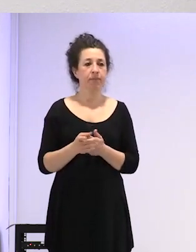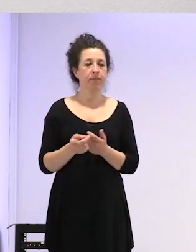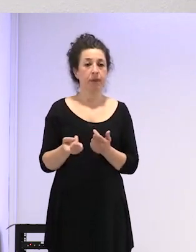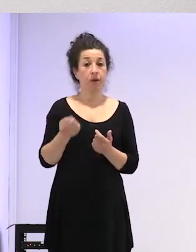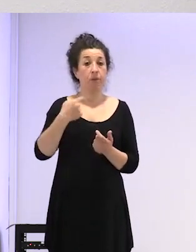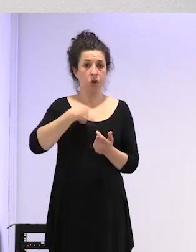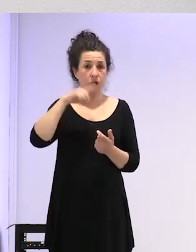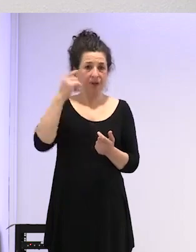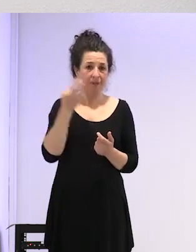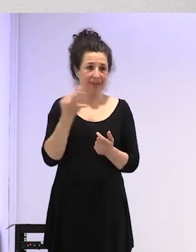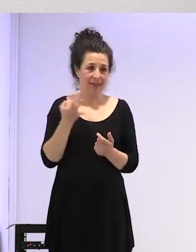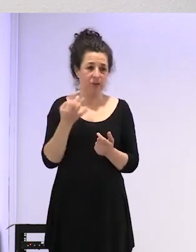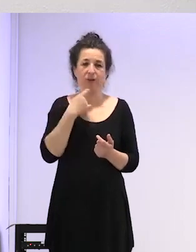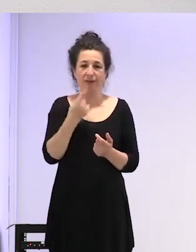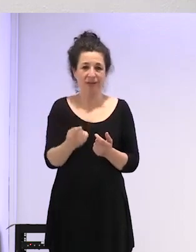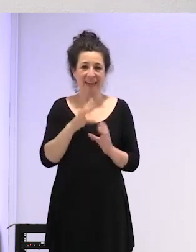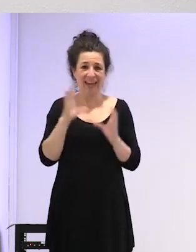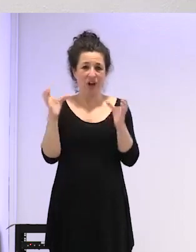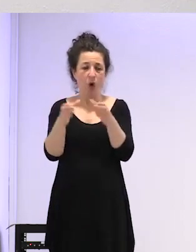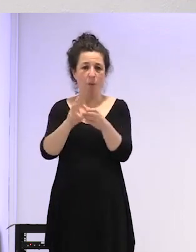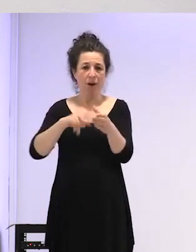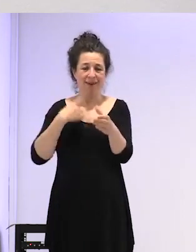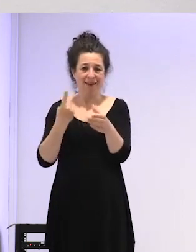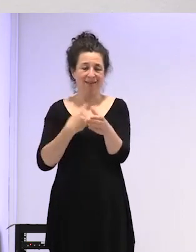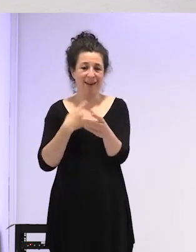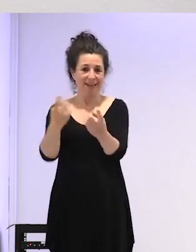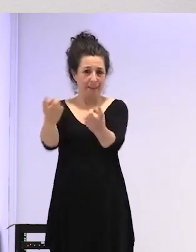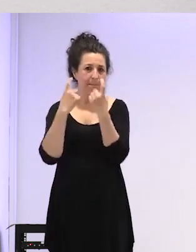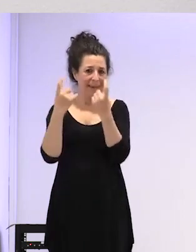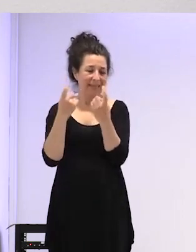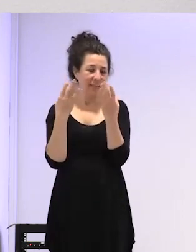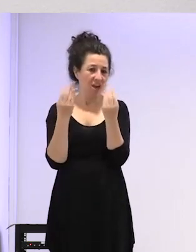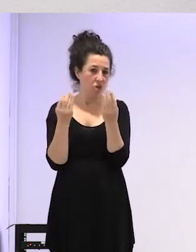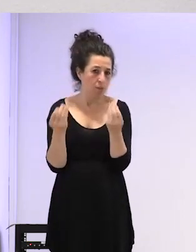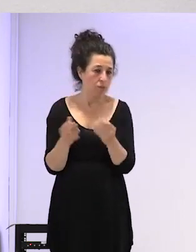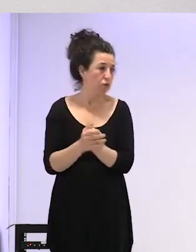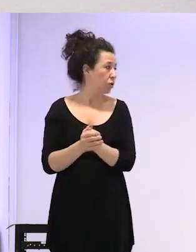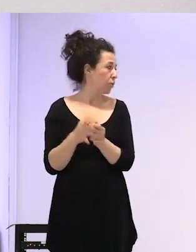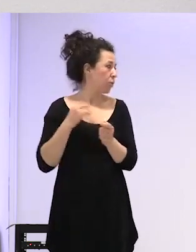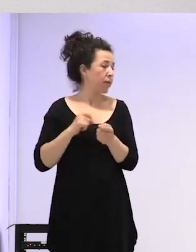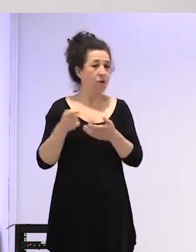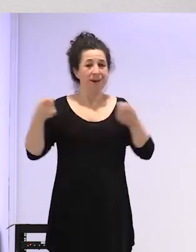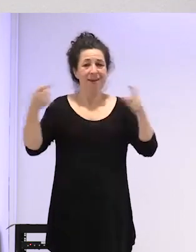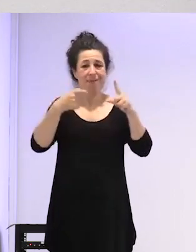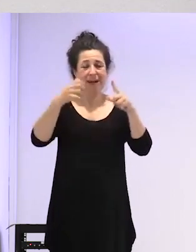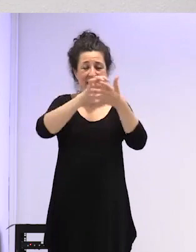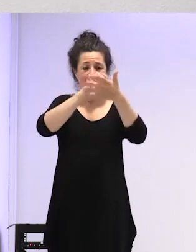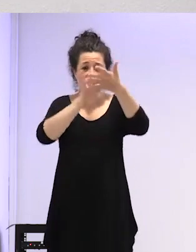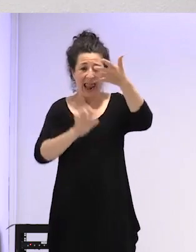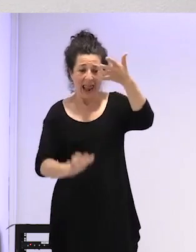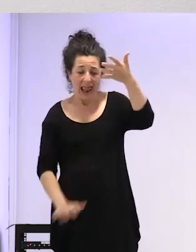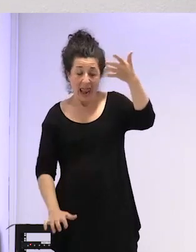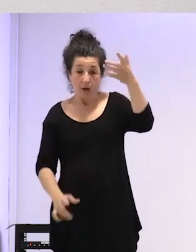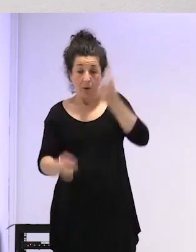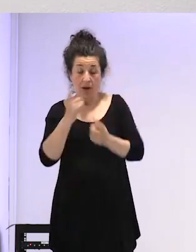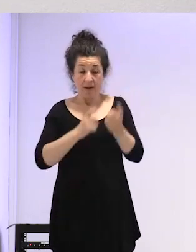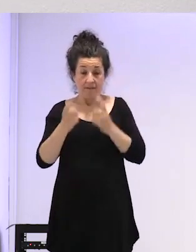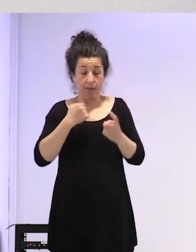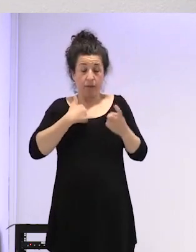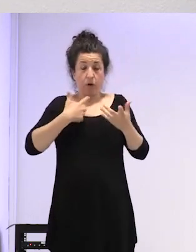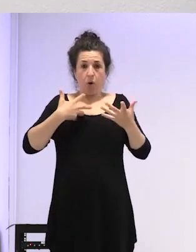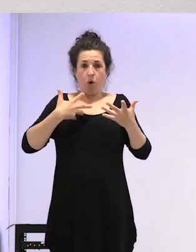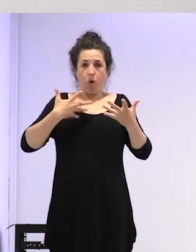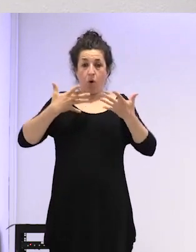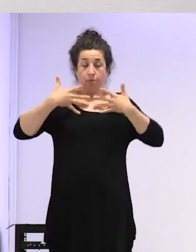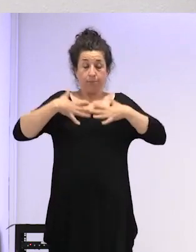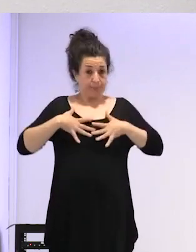enseñado con sus averiguaciones que a veces bueno un mail así de largo con toda la información y digo bueno no sé no sé si lo dijero